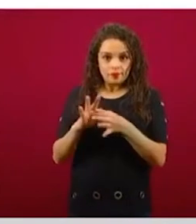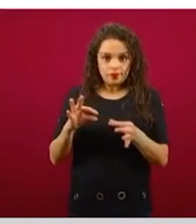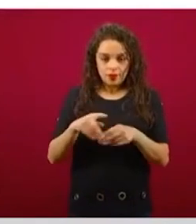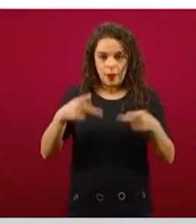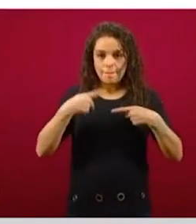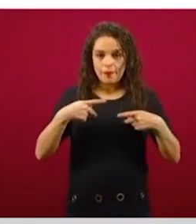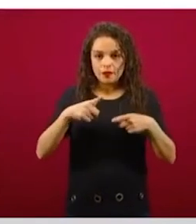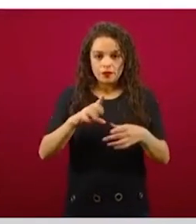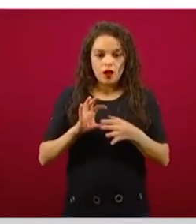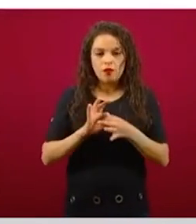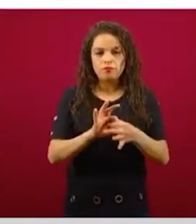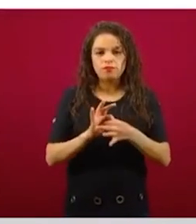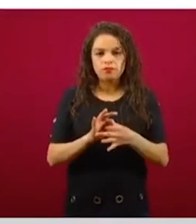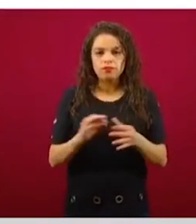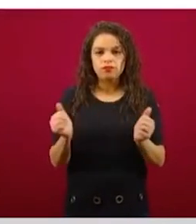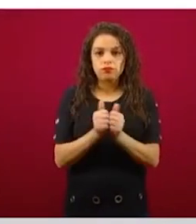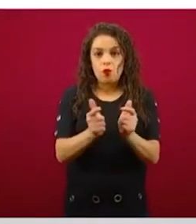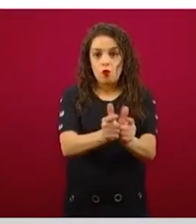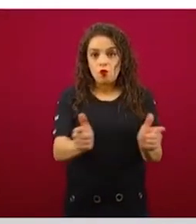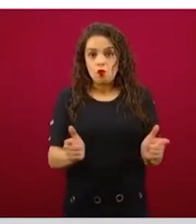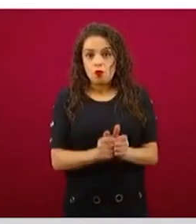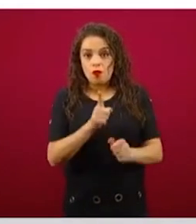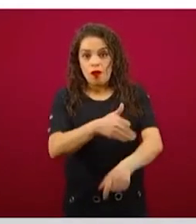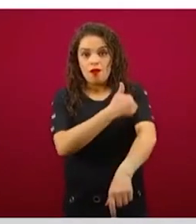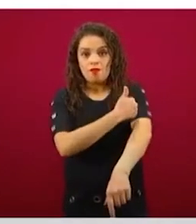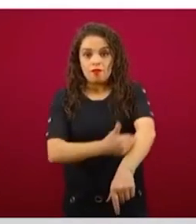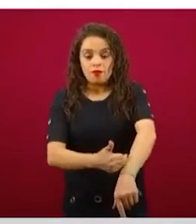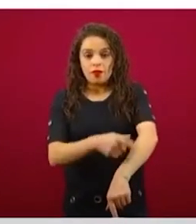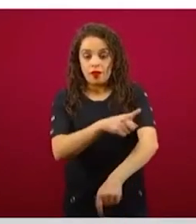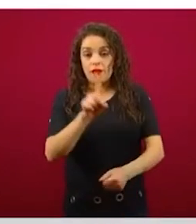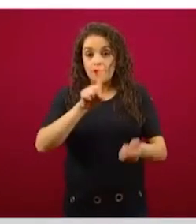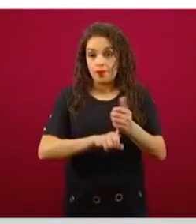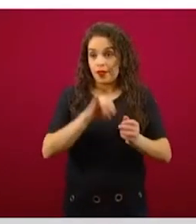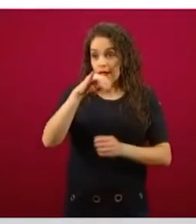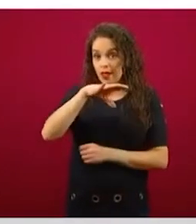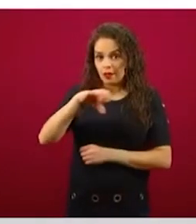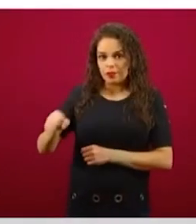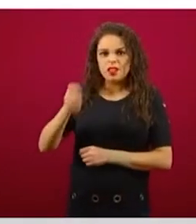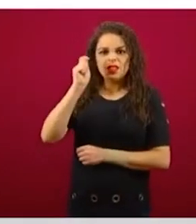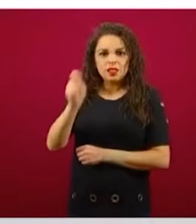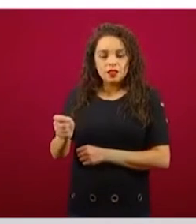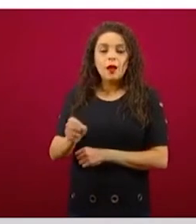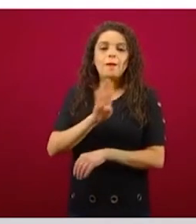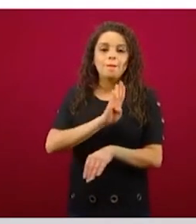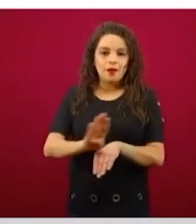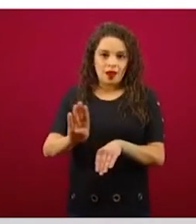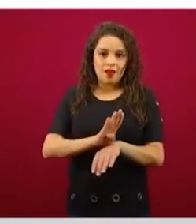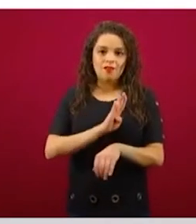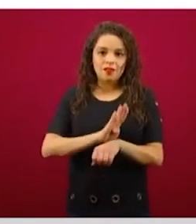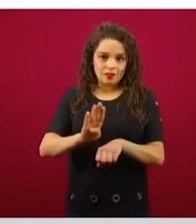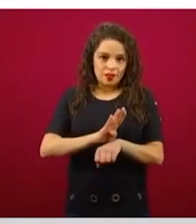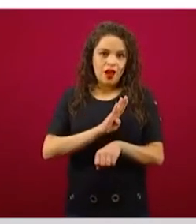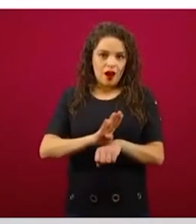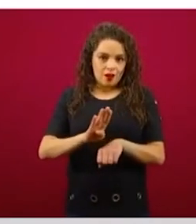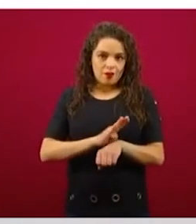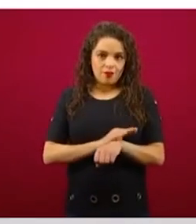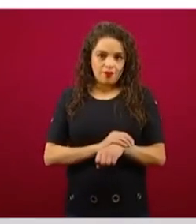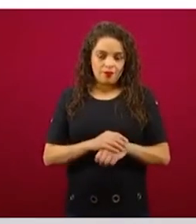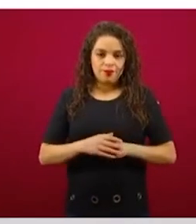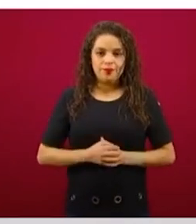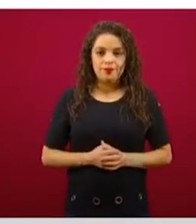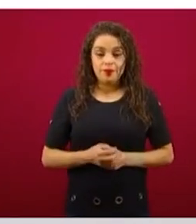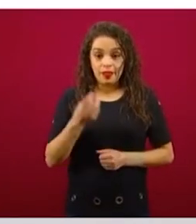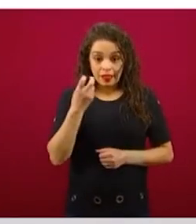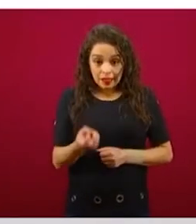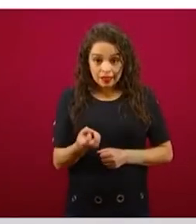asociado un grupo familiar y ese grupo familiar, para efectos del IMSS, se conoce como los beneficiarios. Y este universo